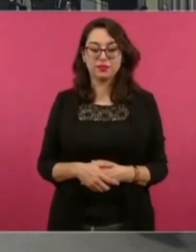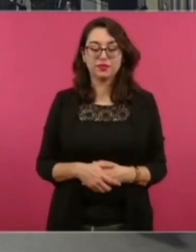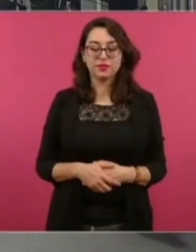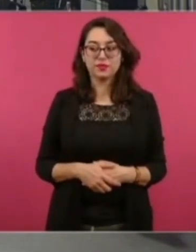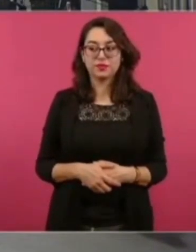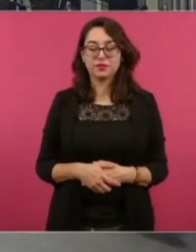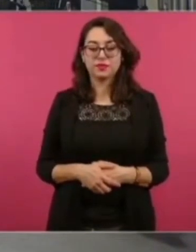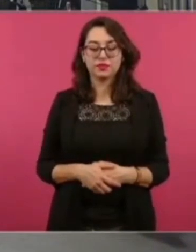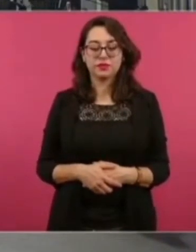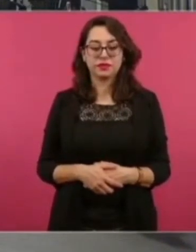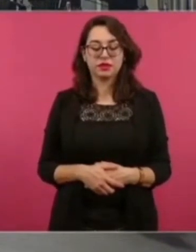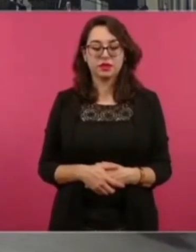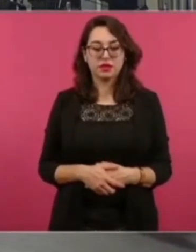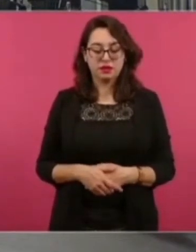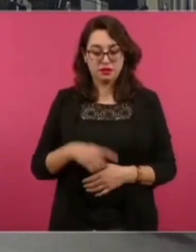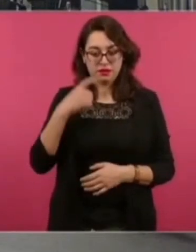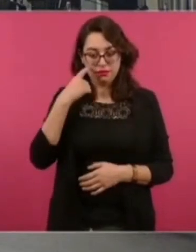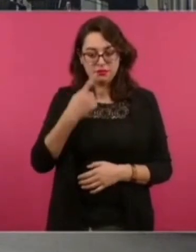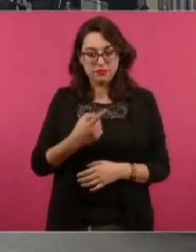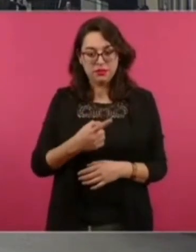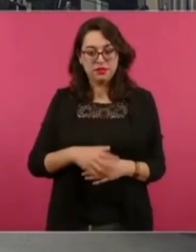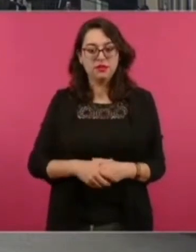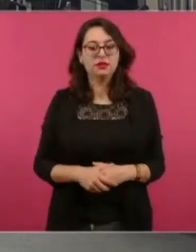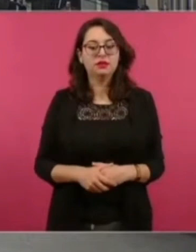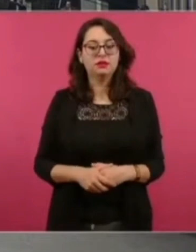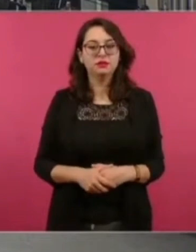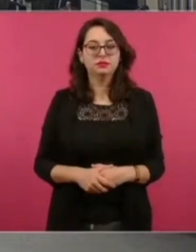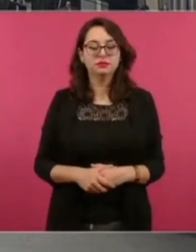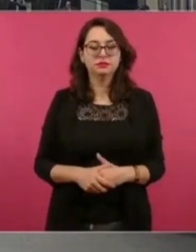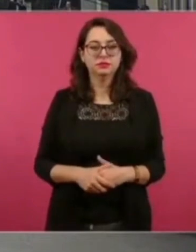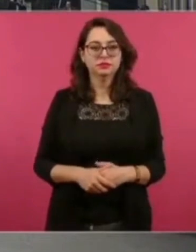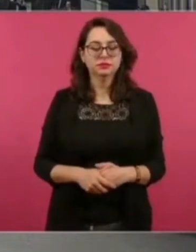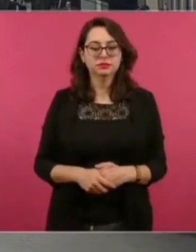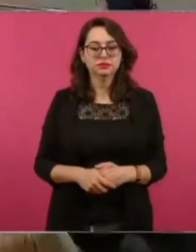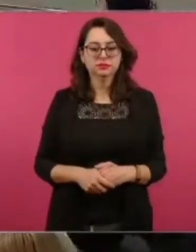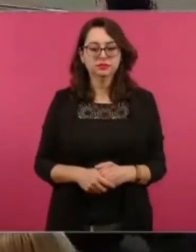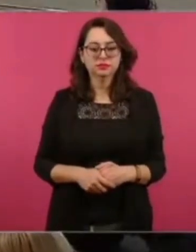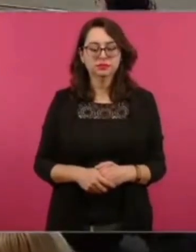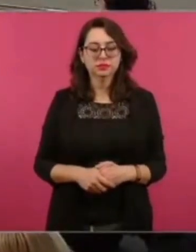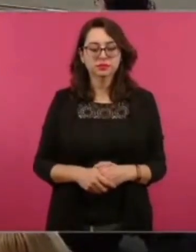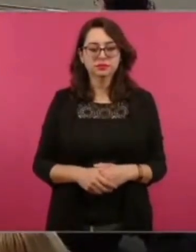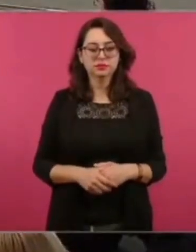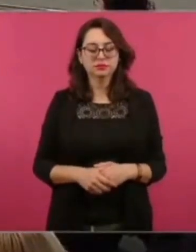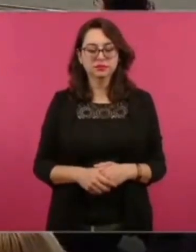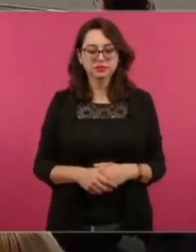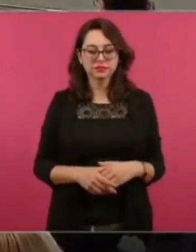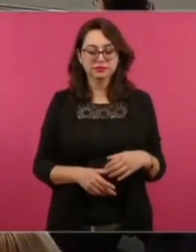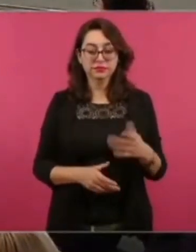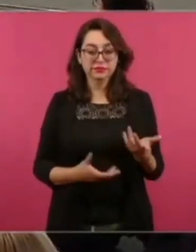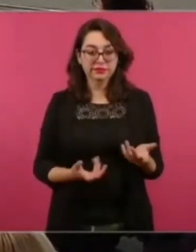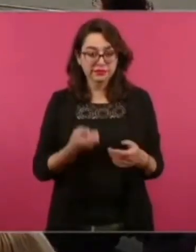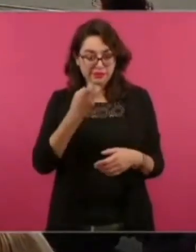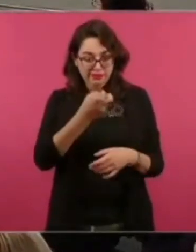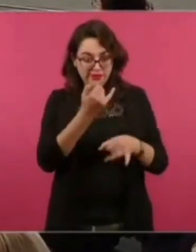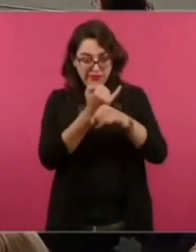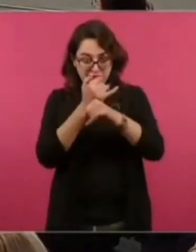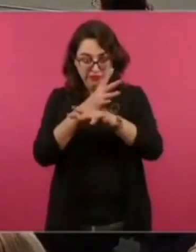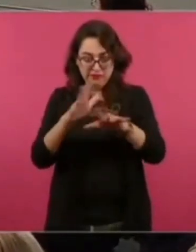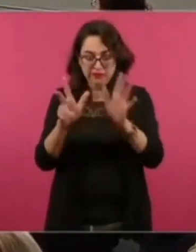¿Ustedes creen que el Reforma va a